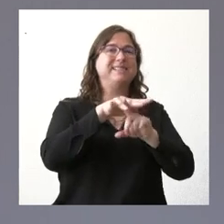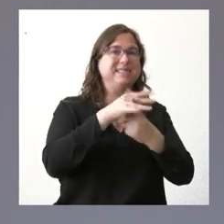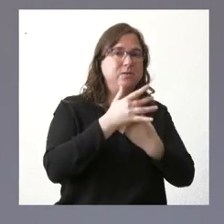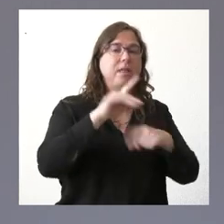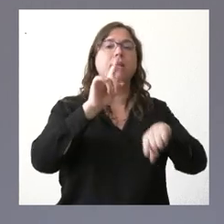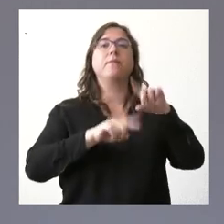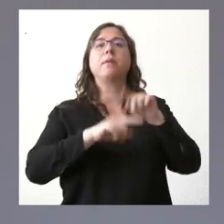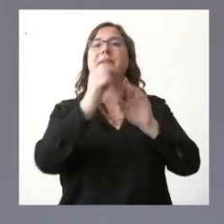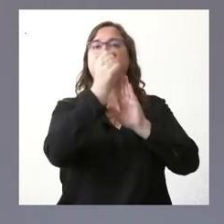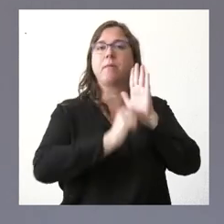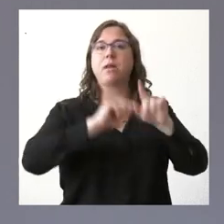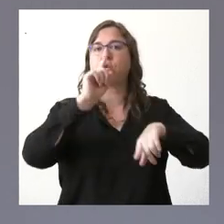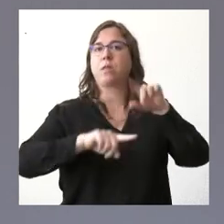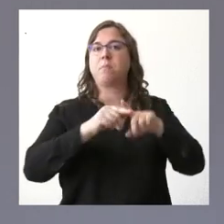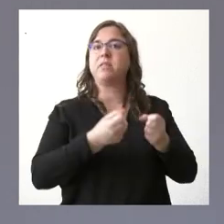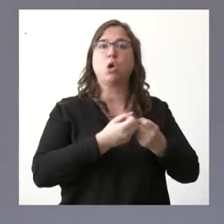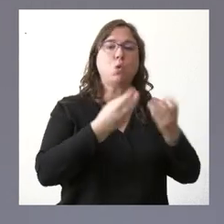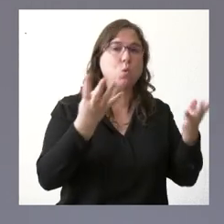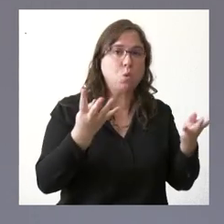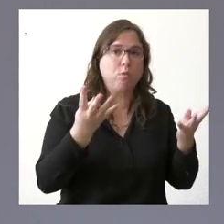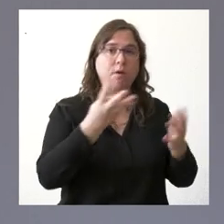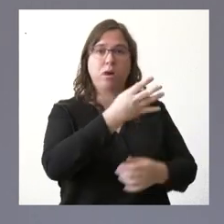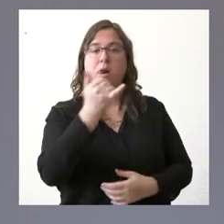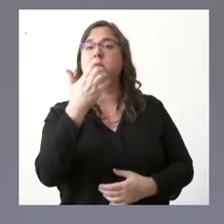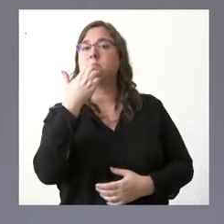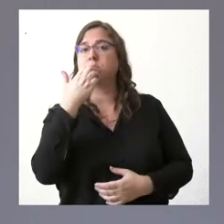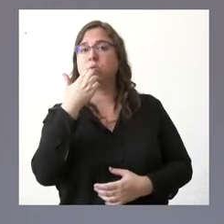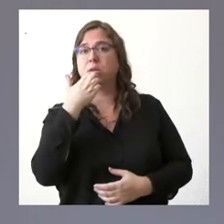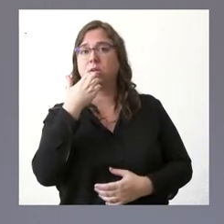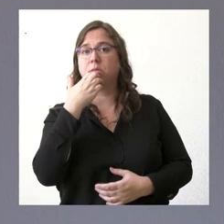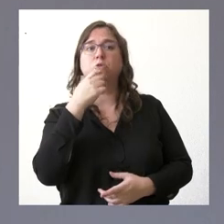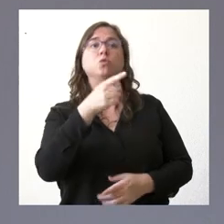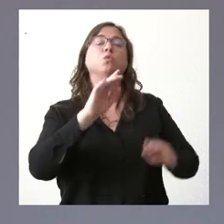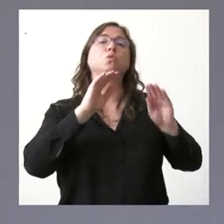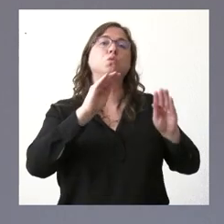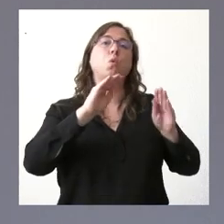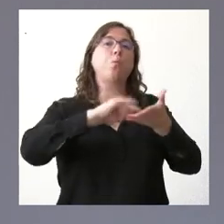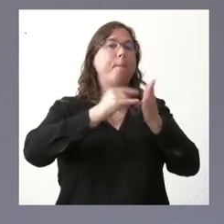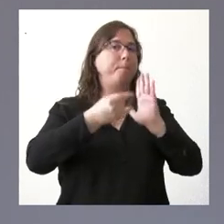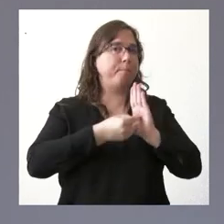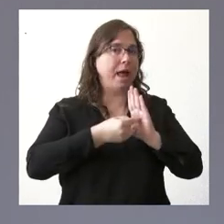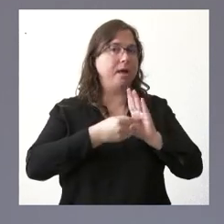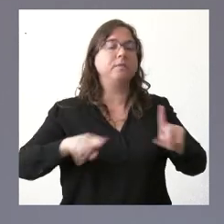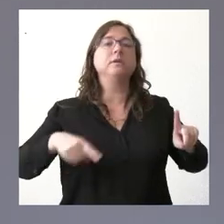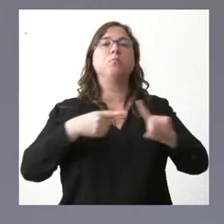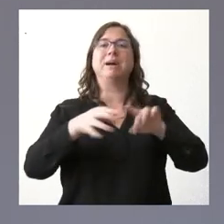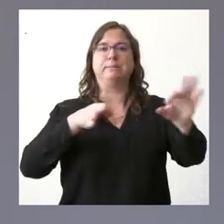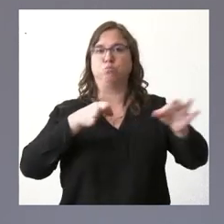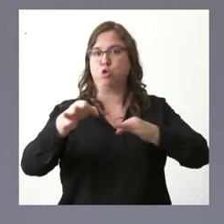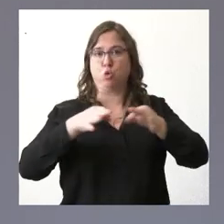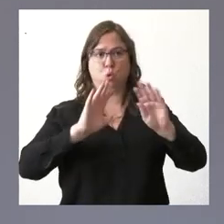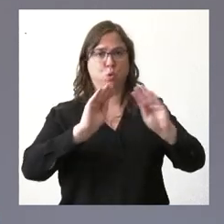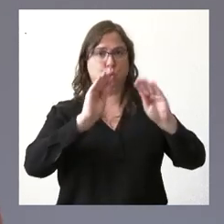tamaño del número de habitaciones que tiene por ejemplo tiene sus propios planes y sus propios protocolos